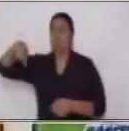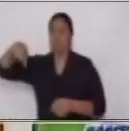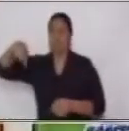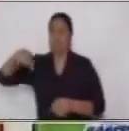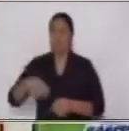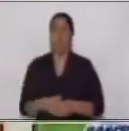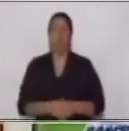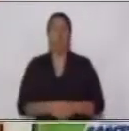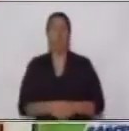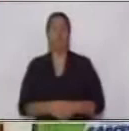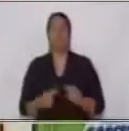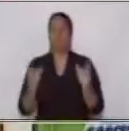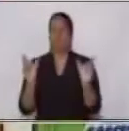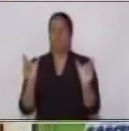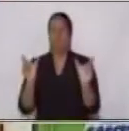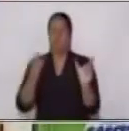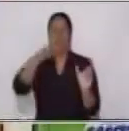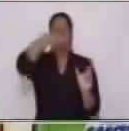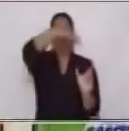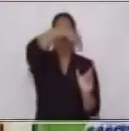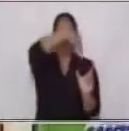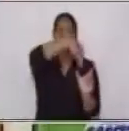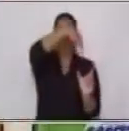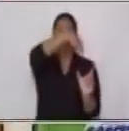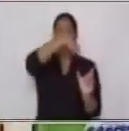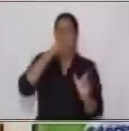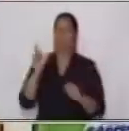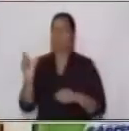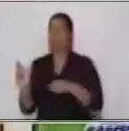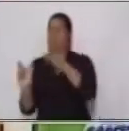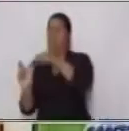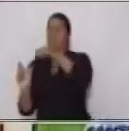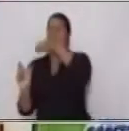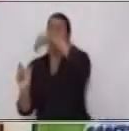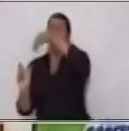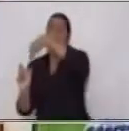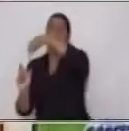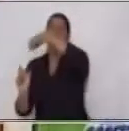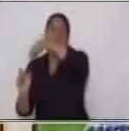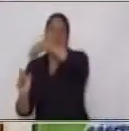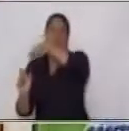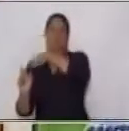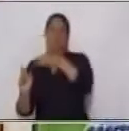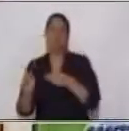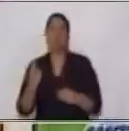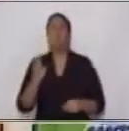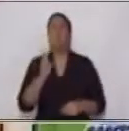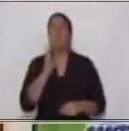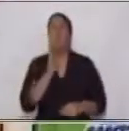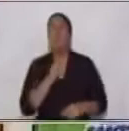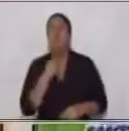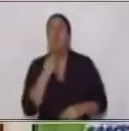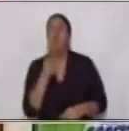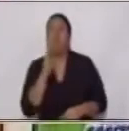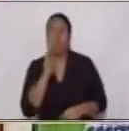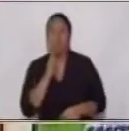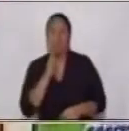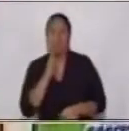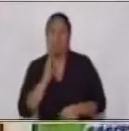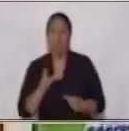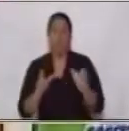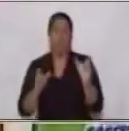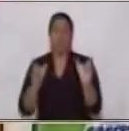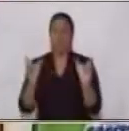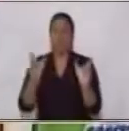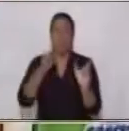y poder identificar los núcleos. Porque las voces verbales tienen relación entre ambos. Núcleo del sujeto y